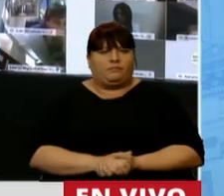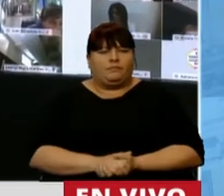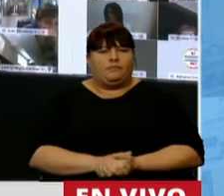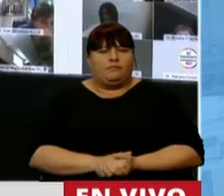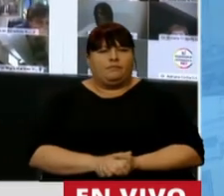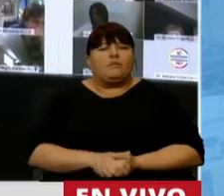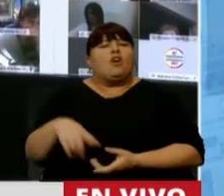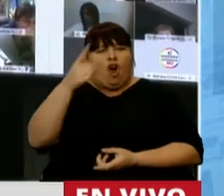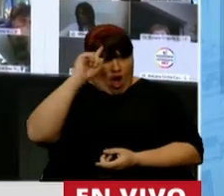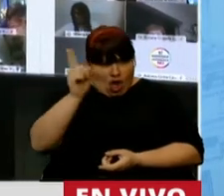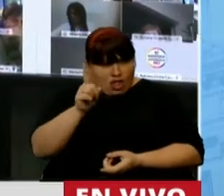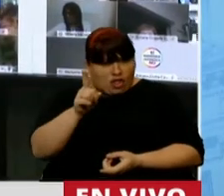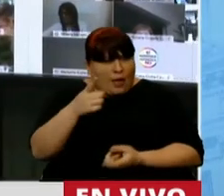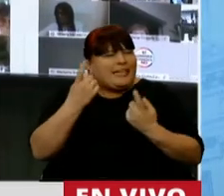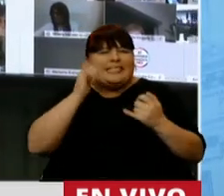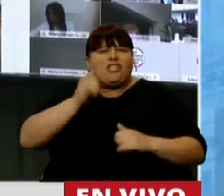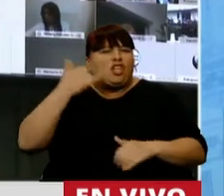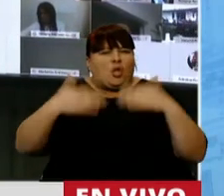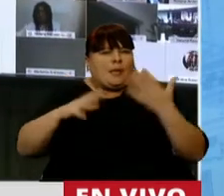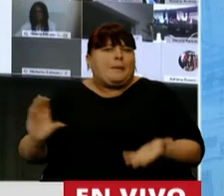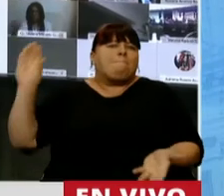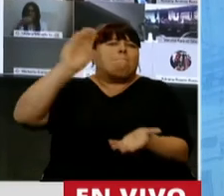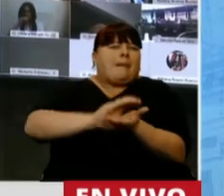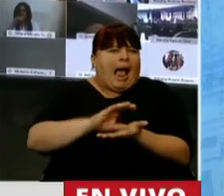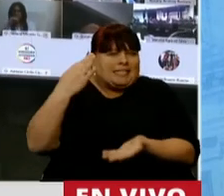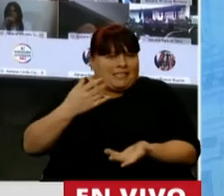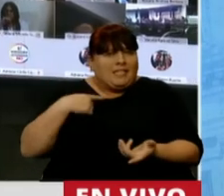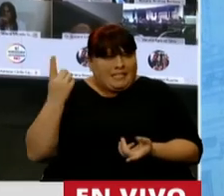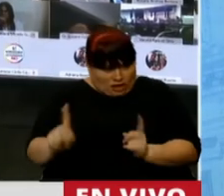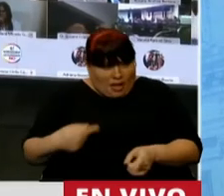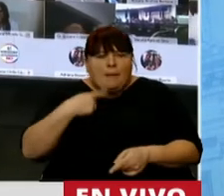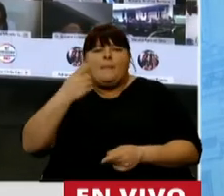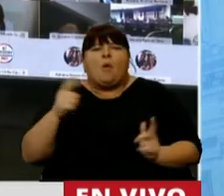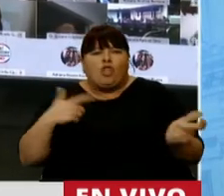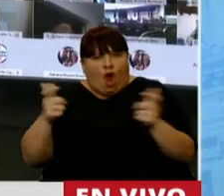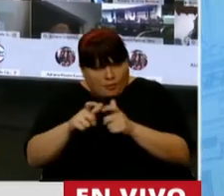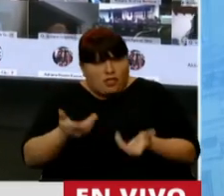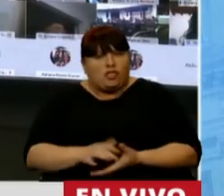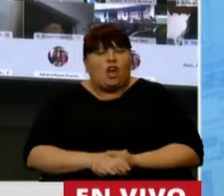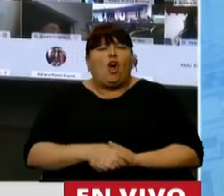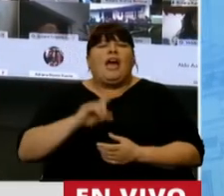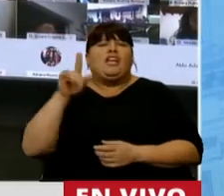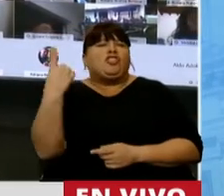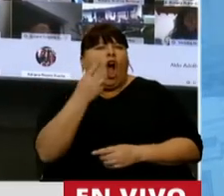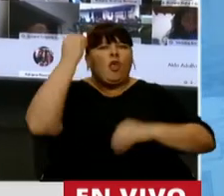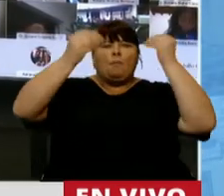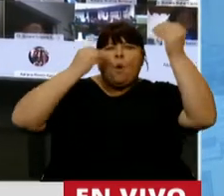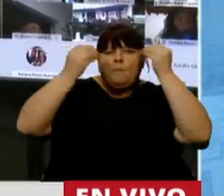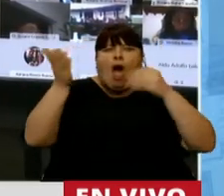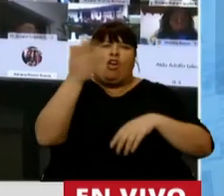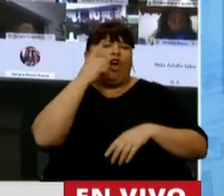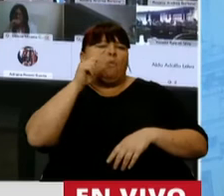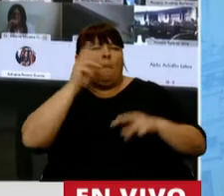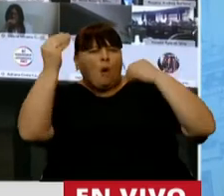O no sabemos que necesitamos urgente un aporte extraordinario, porque eso también lo pregunté en la Comisión. Quienes estaban tan preocupados y